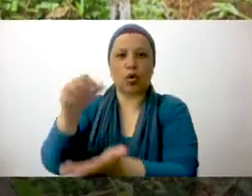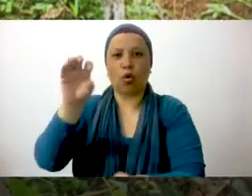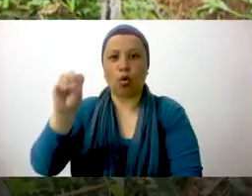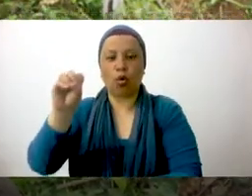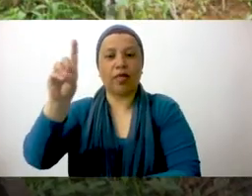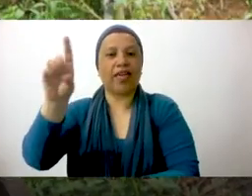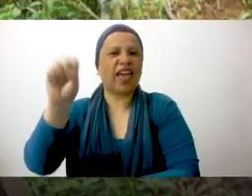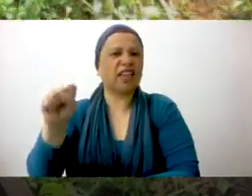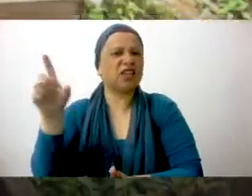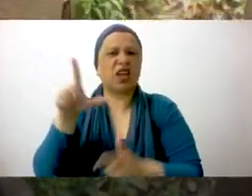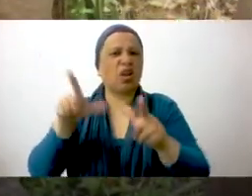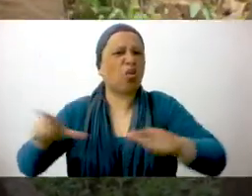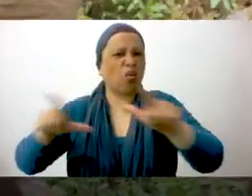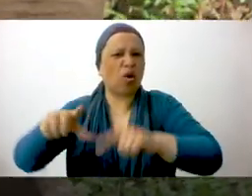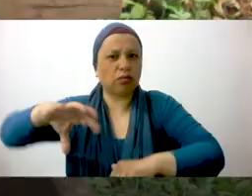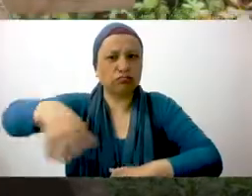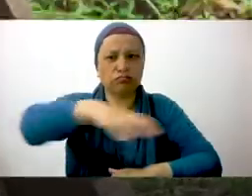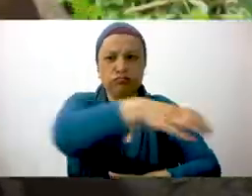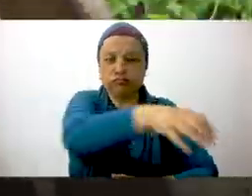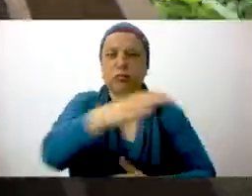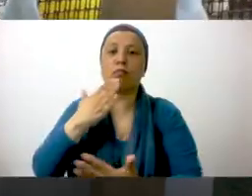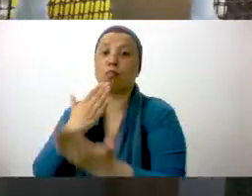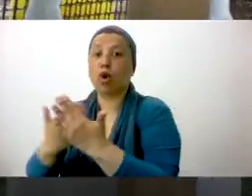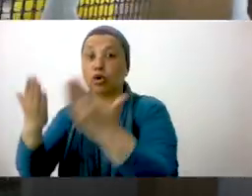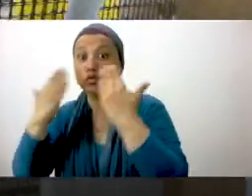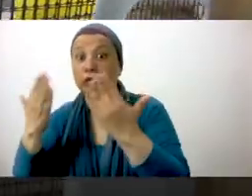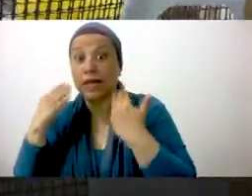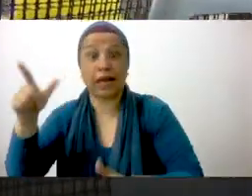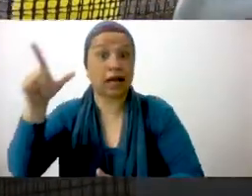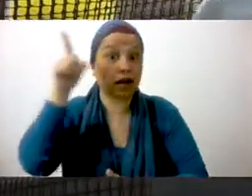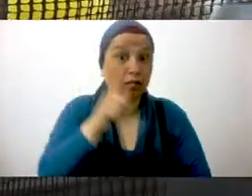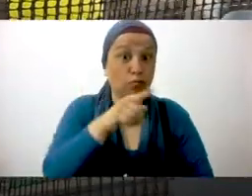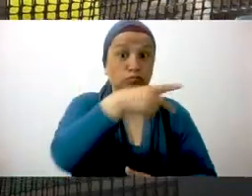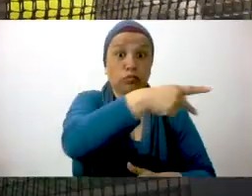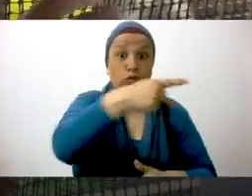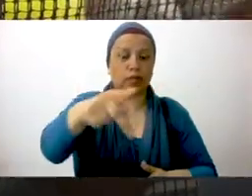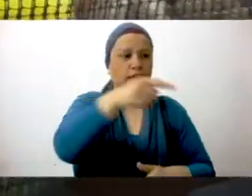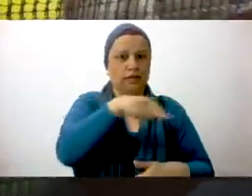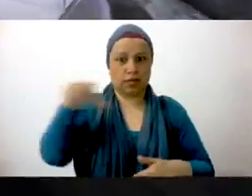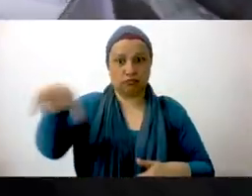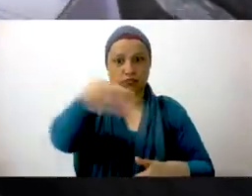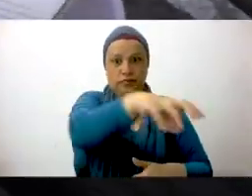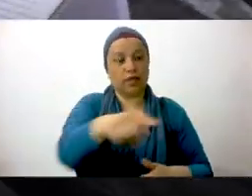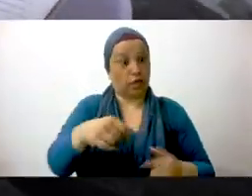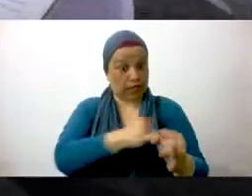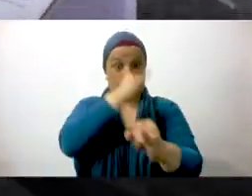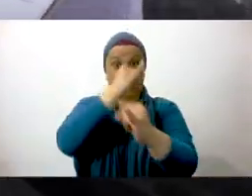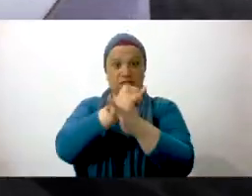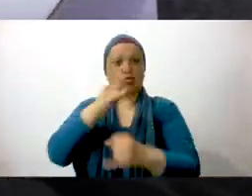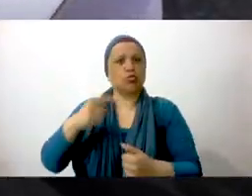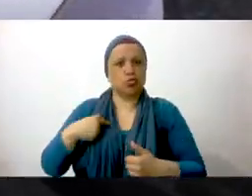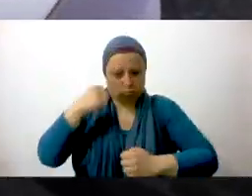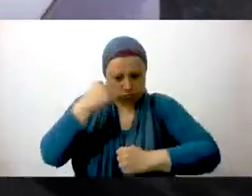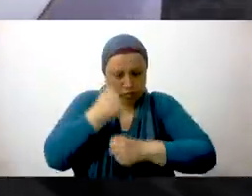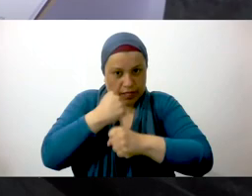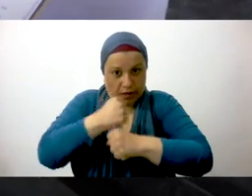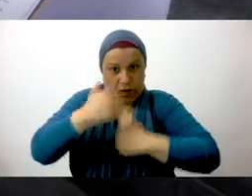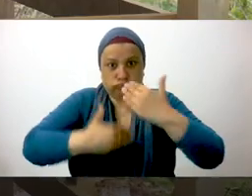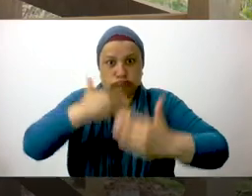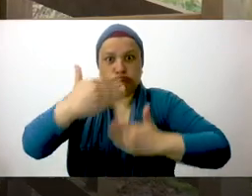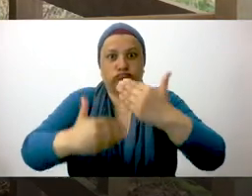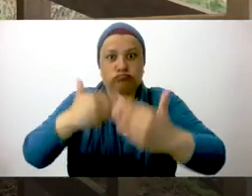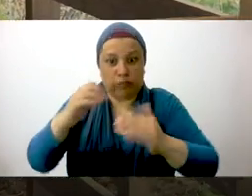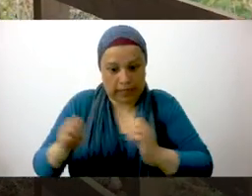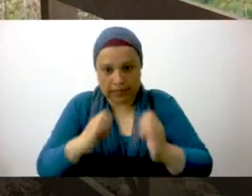en los cantones de Buenos Aires, Limón y Punta Arenas. Esto en articulación con las instituciones que participan de la puesta en